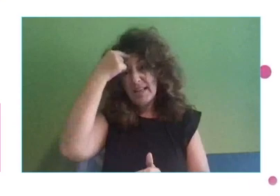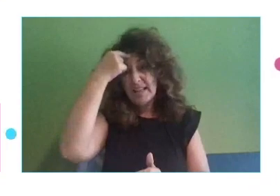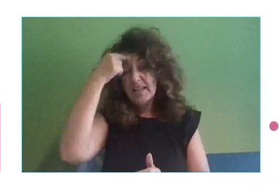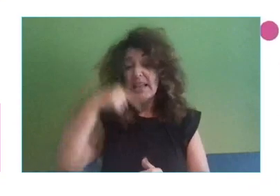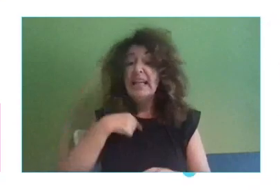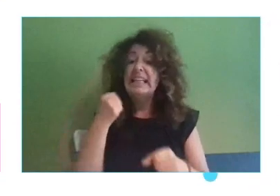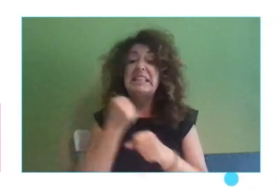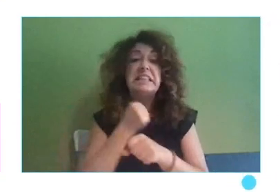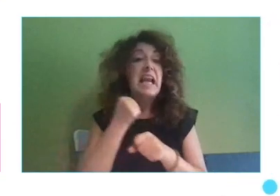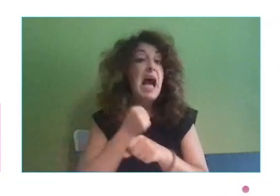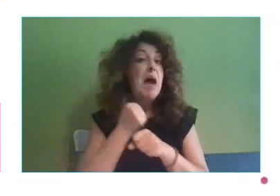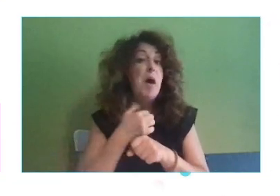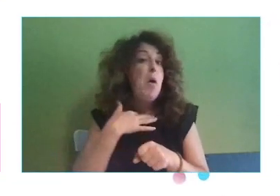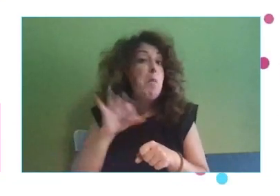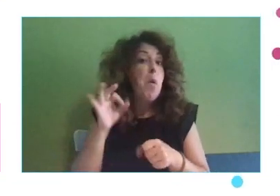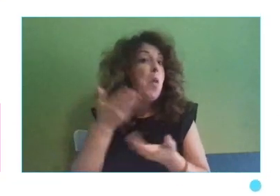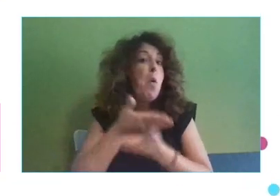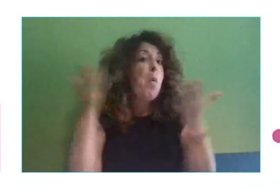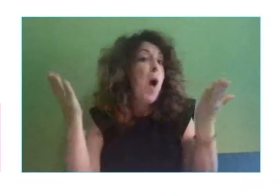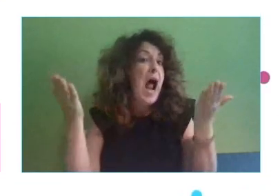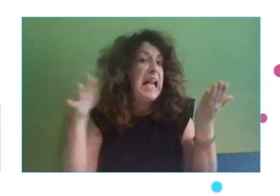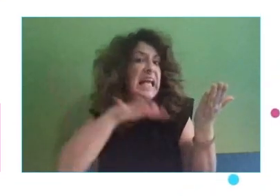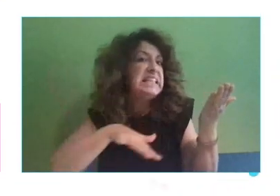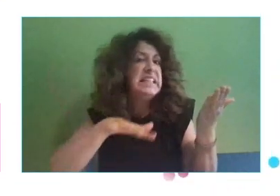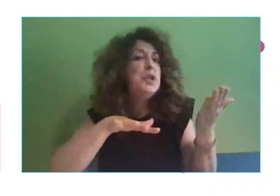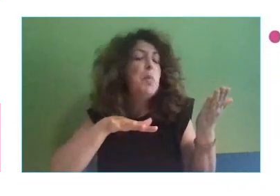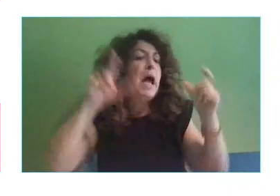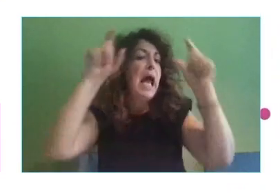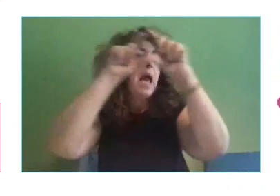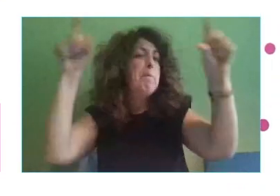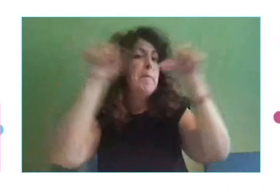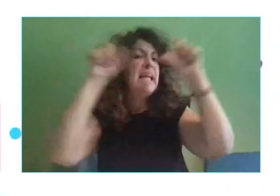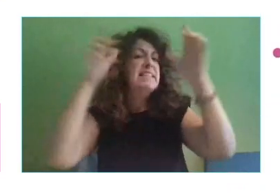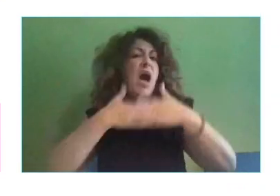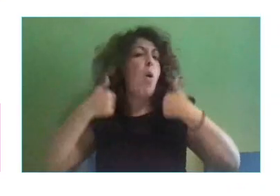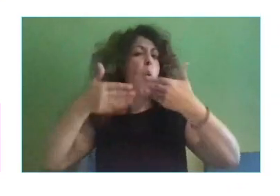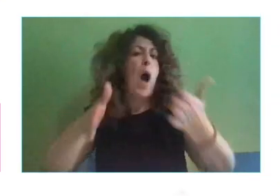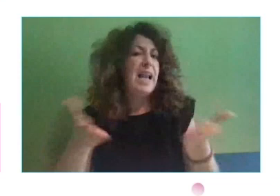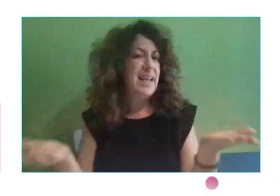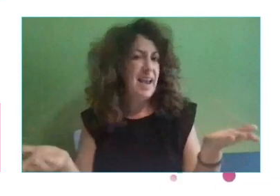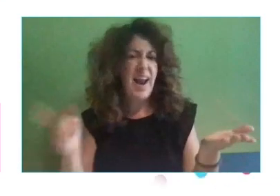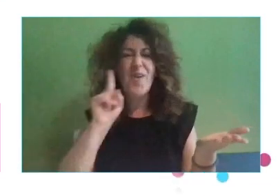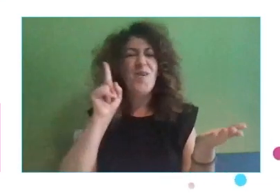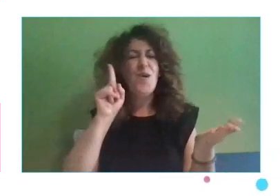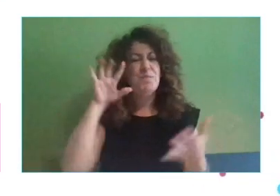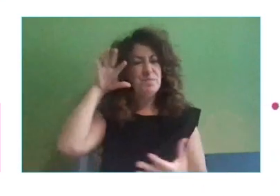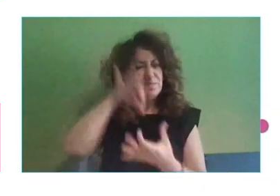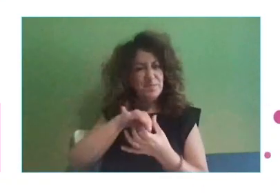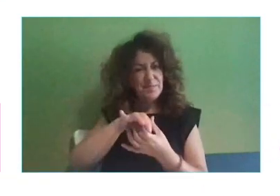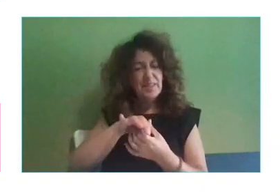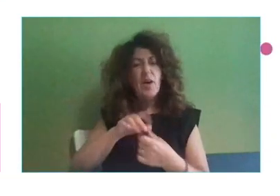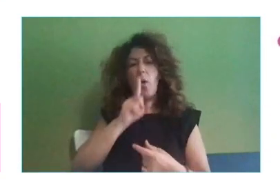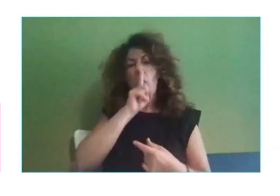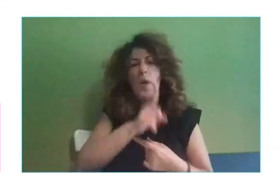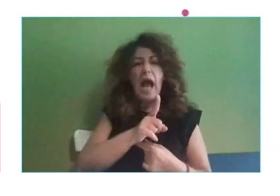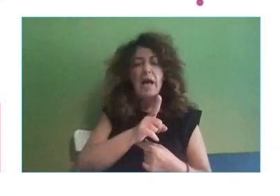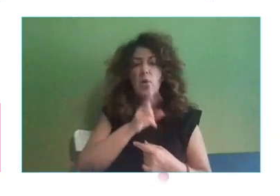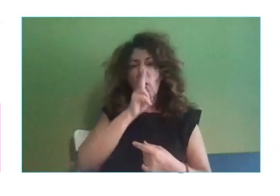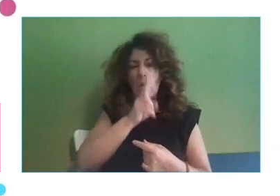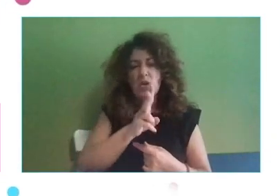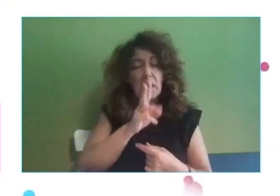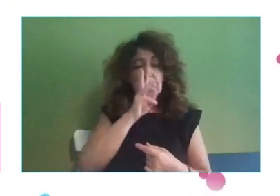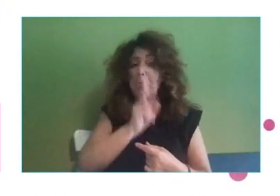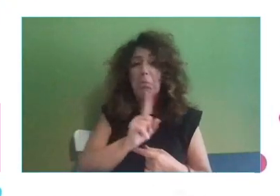desde cualquier lugar para cualquier empresa? Y ya no con vinculaciones de un año, dos años, tres años, sino